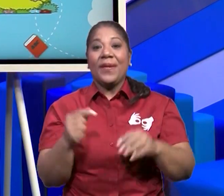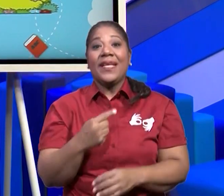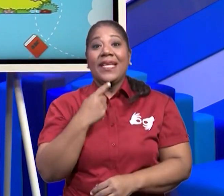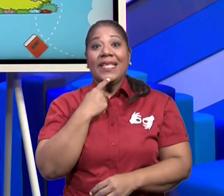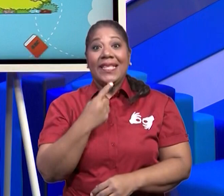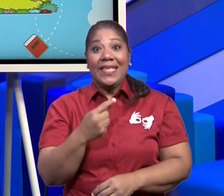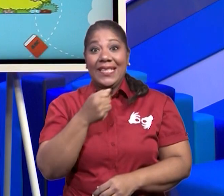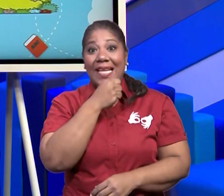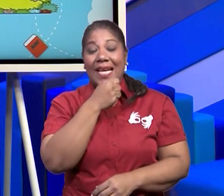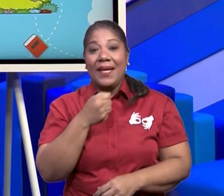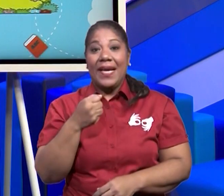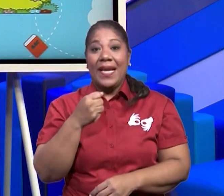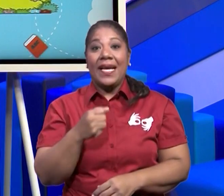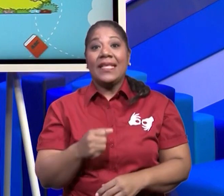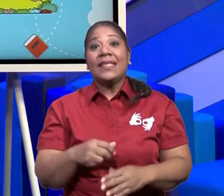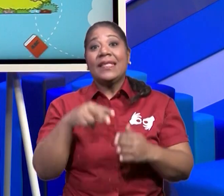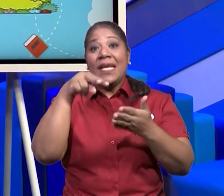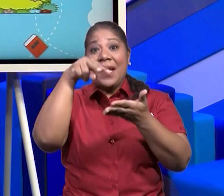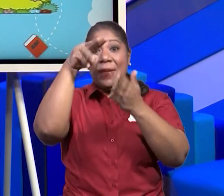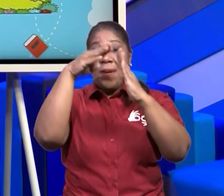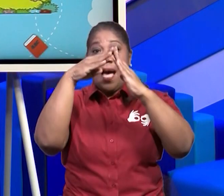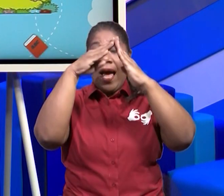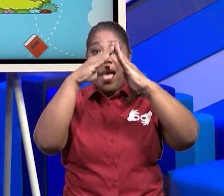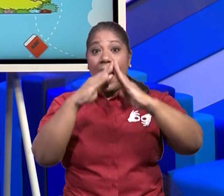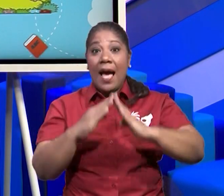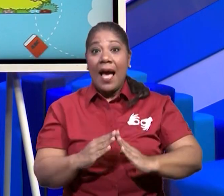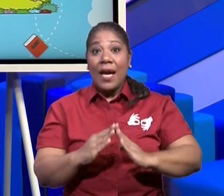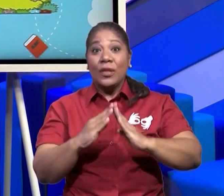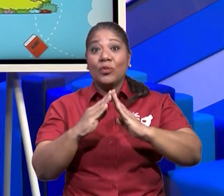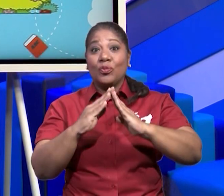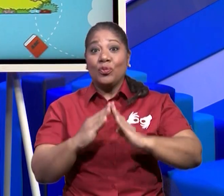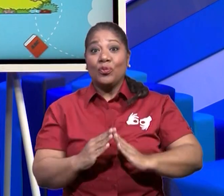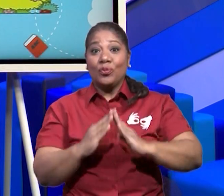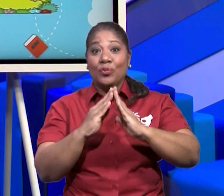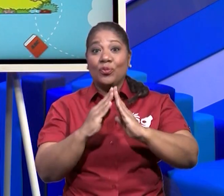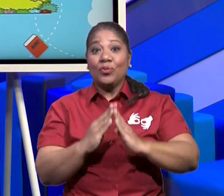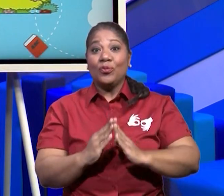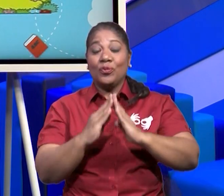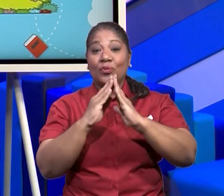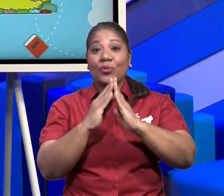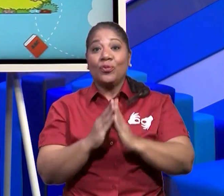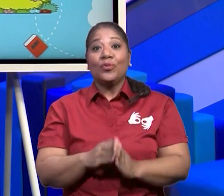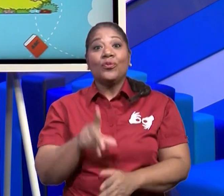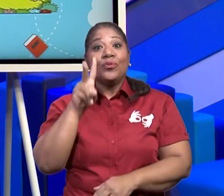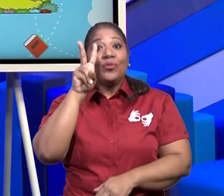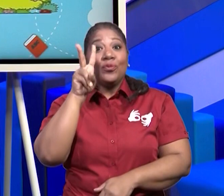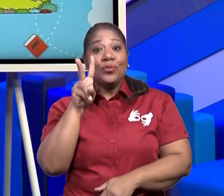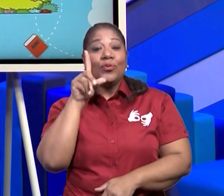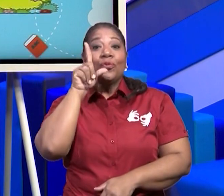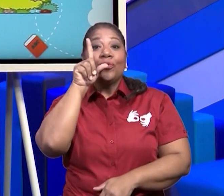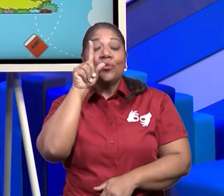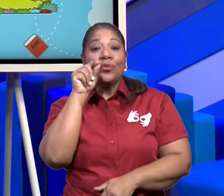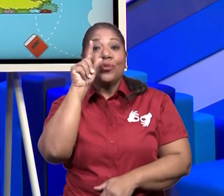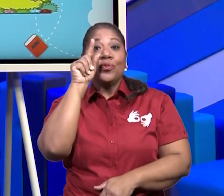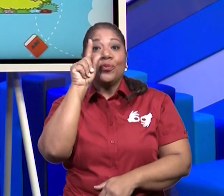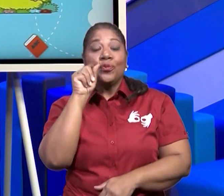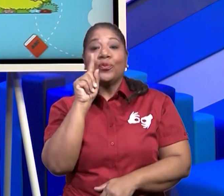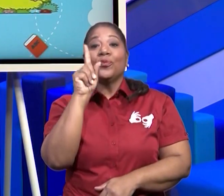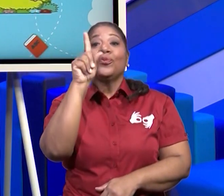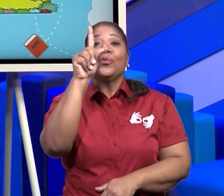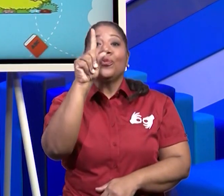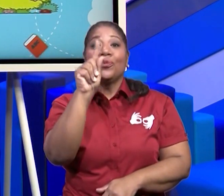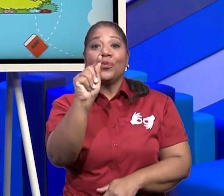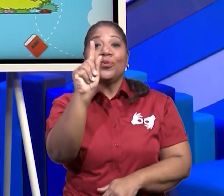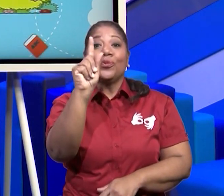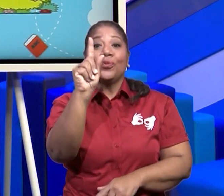canto dice así. Baja la casita, baja, dos periquitos van. Uno que